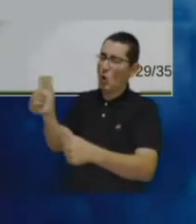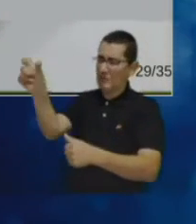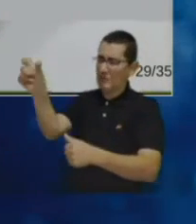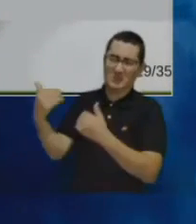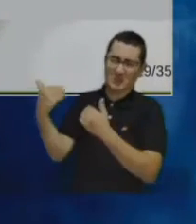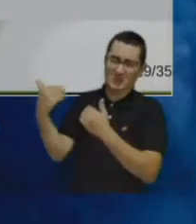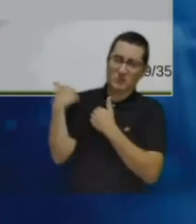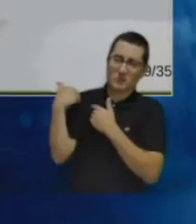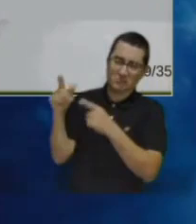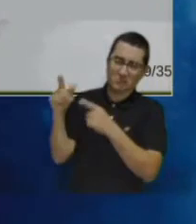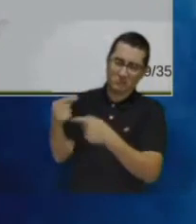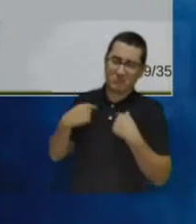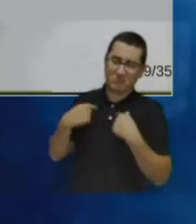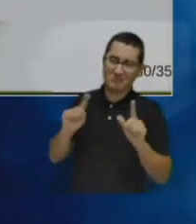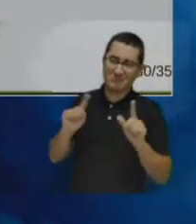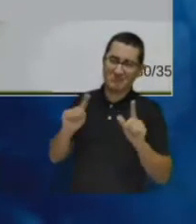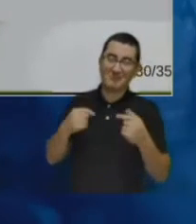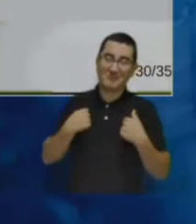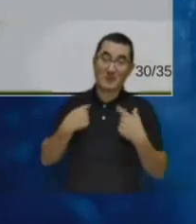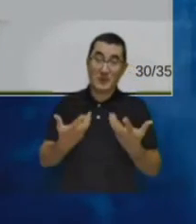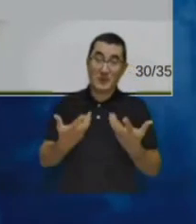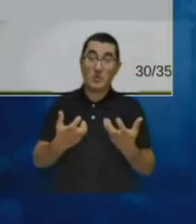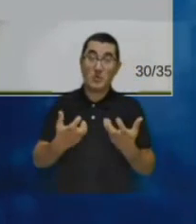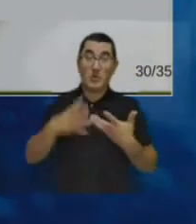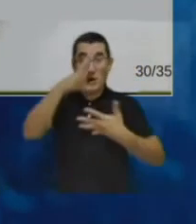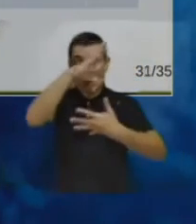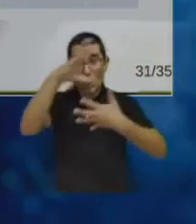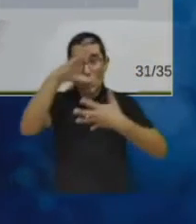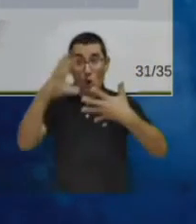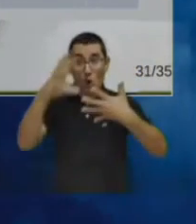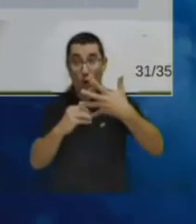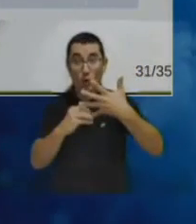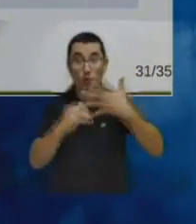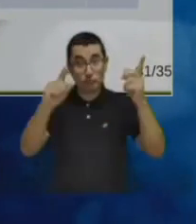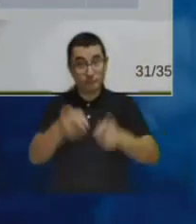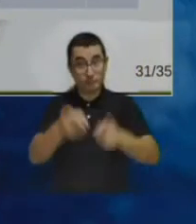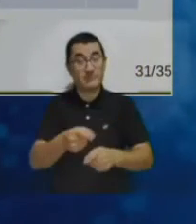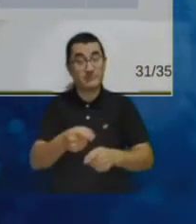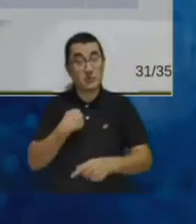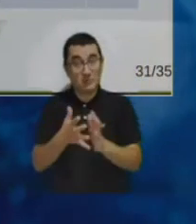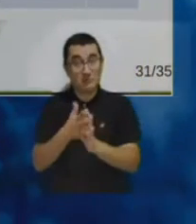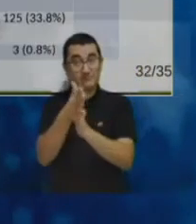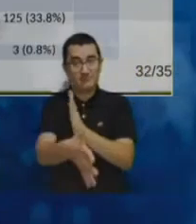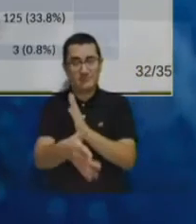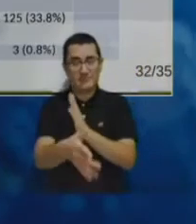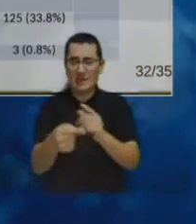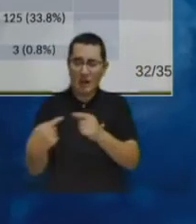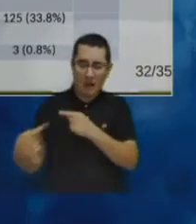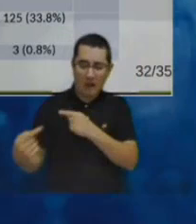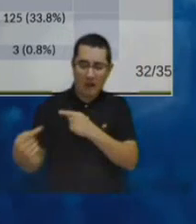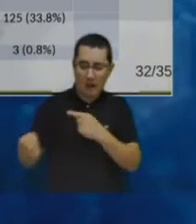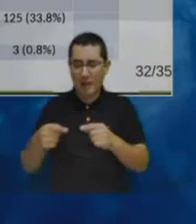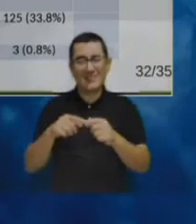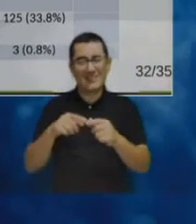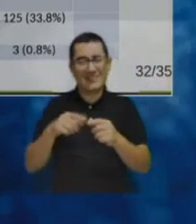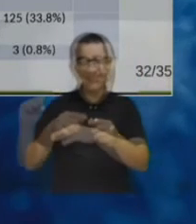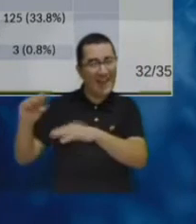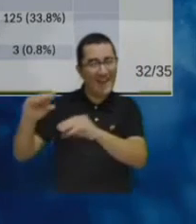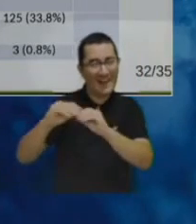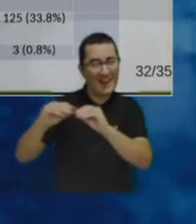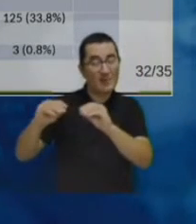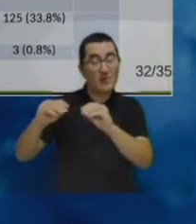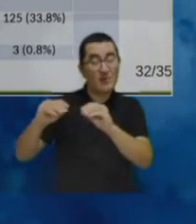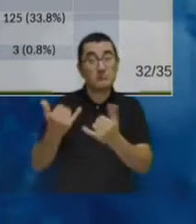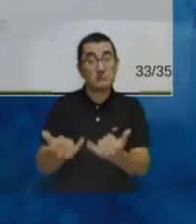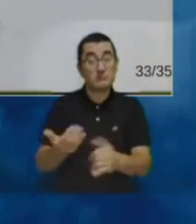modos hay una conclusión interesante que yo podría mencionar de las discusiones que tuvimos con Juan Camilo justamente y